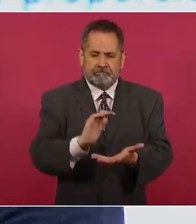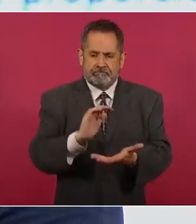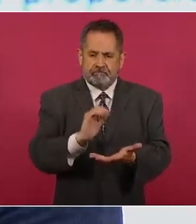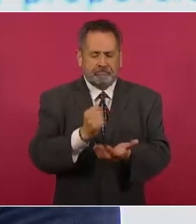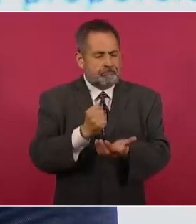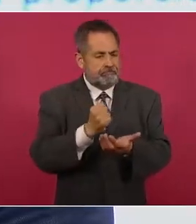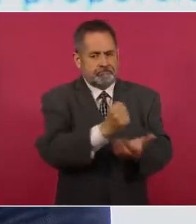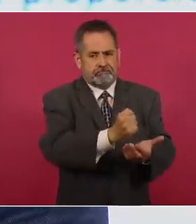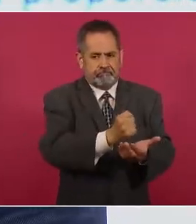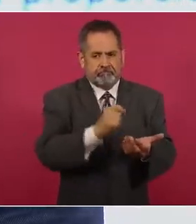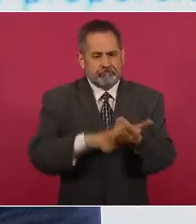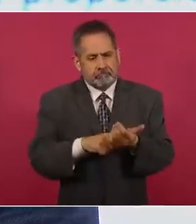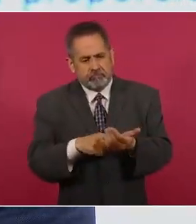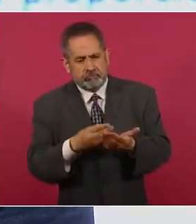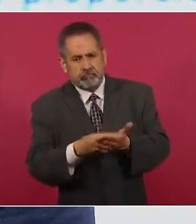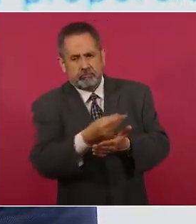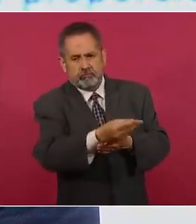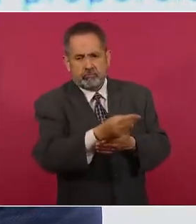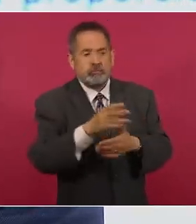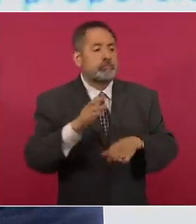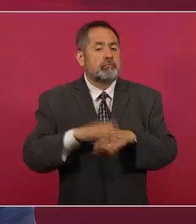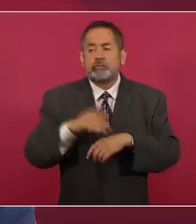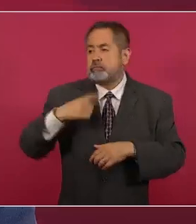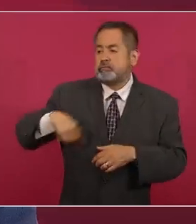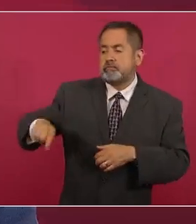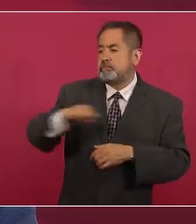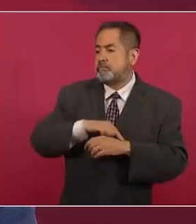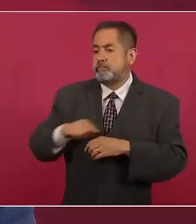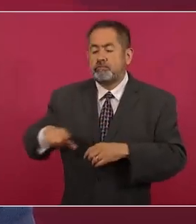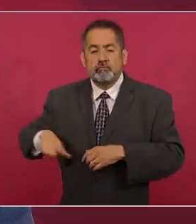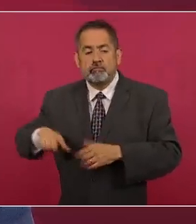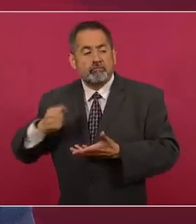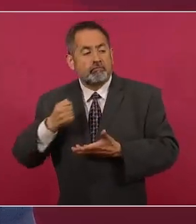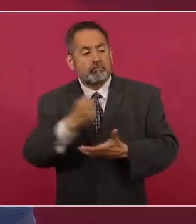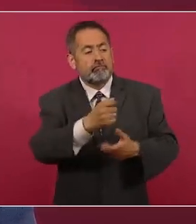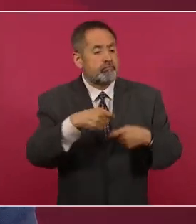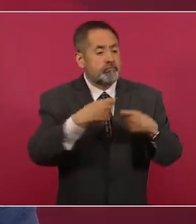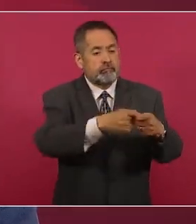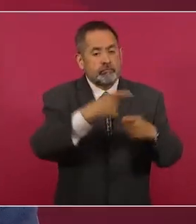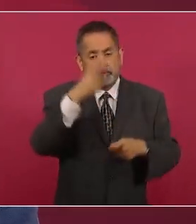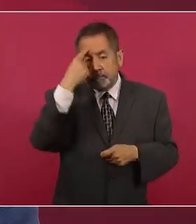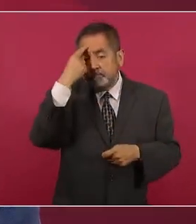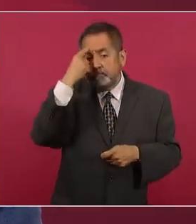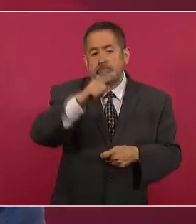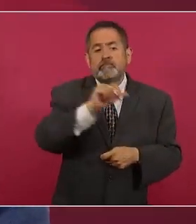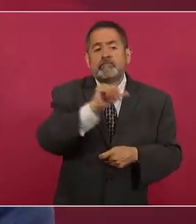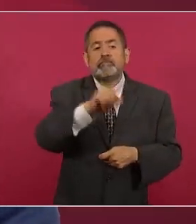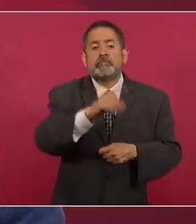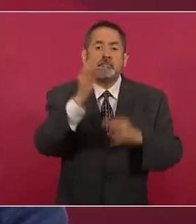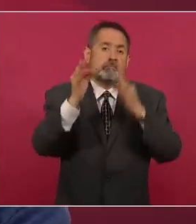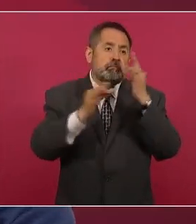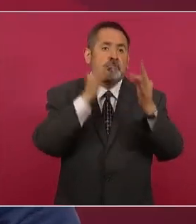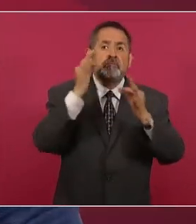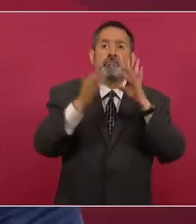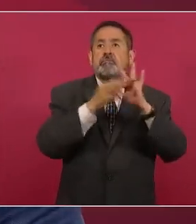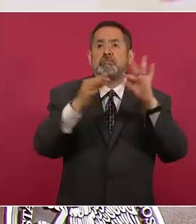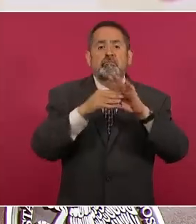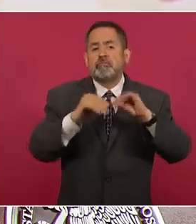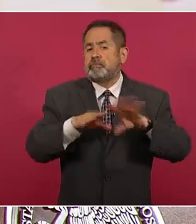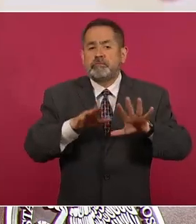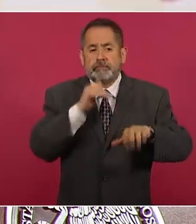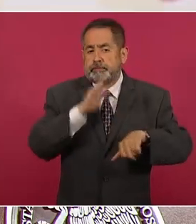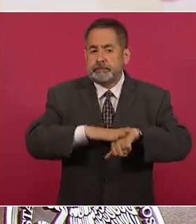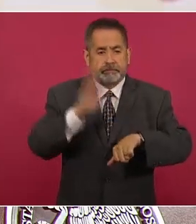garantizar que el financiamiento público se dé exclusivamente para campañas electorales, haciendo también